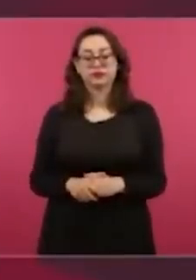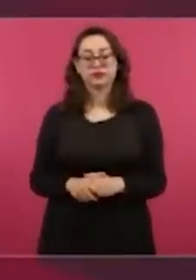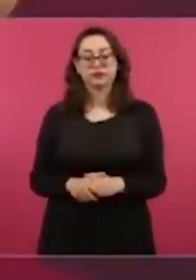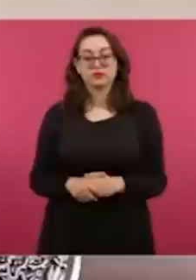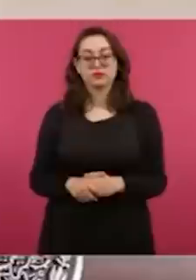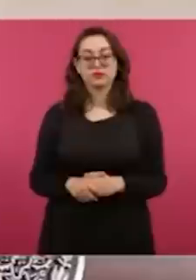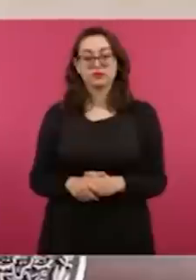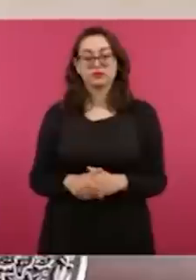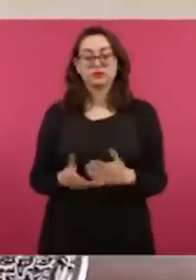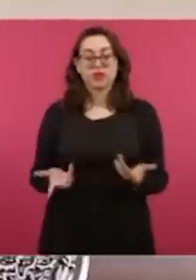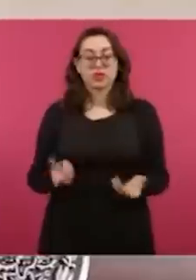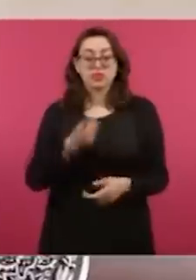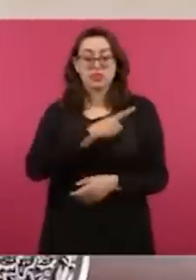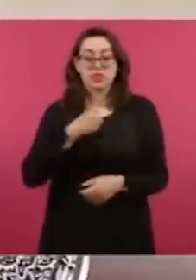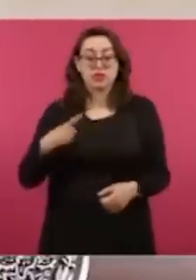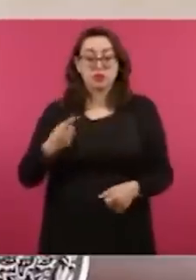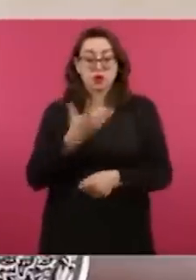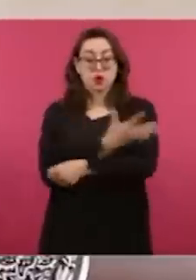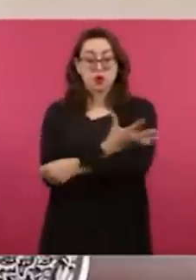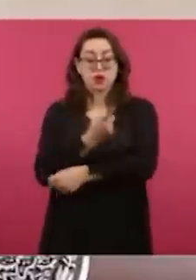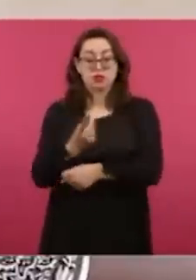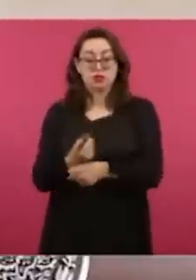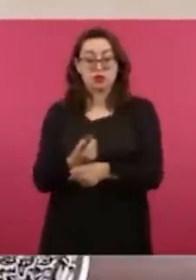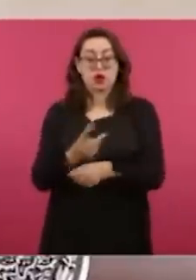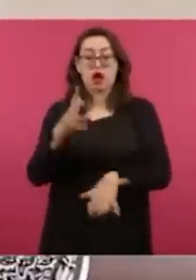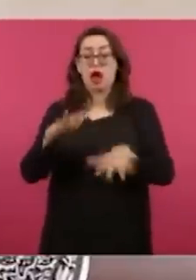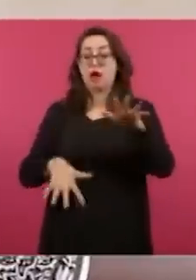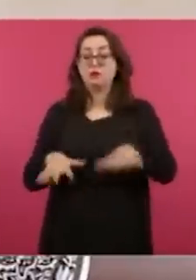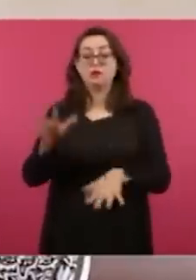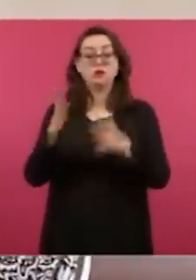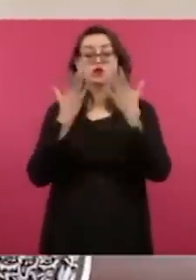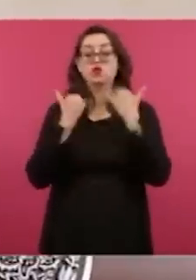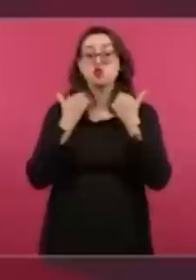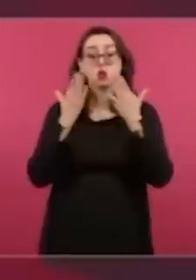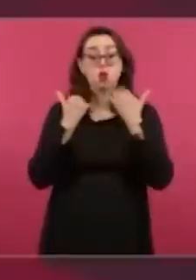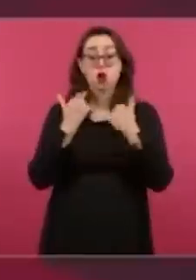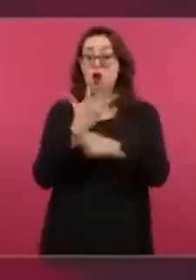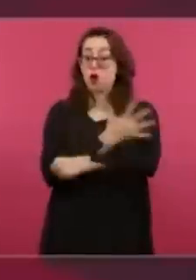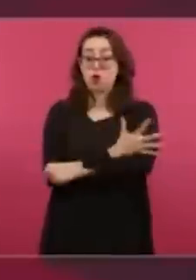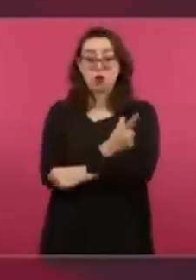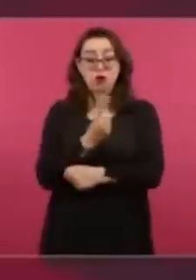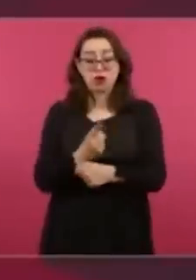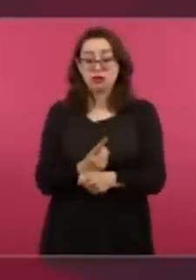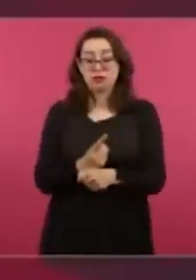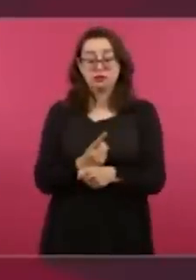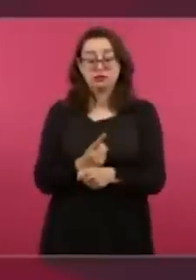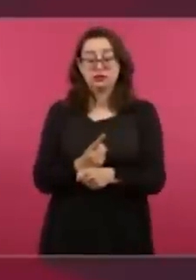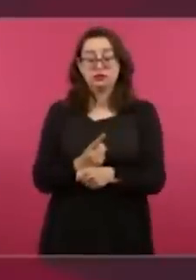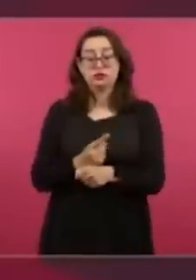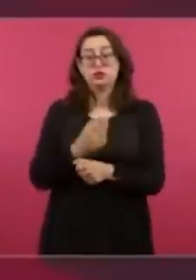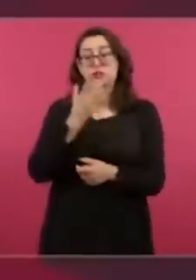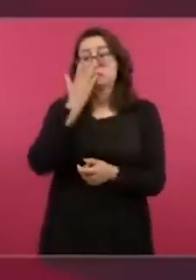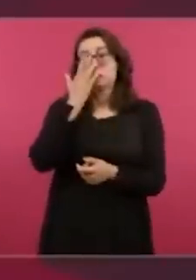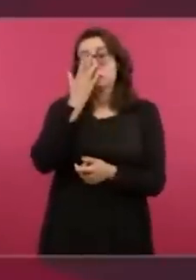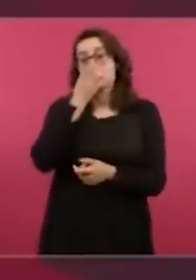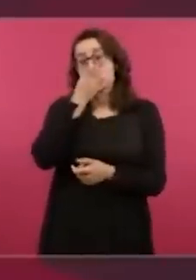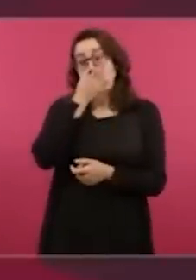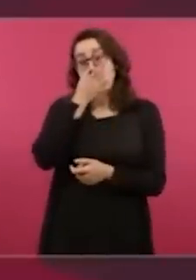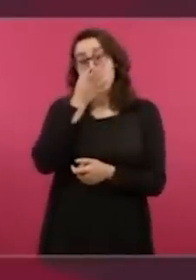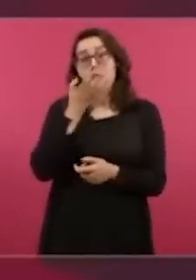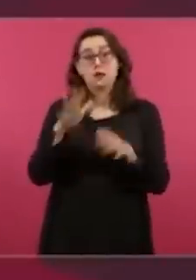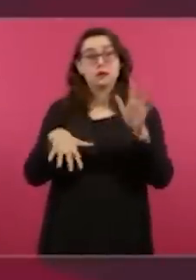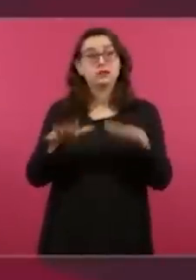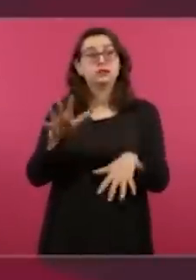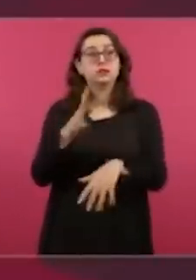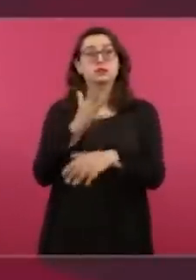yo diría deshonesto, que esto no es de buenos y malos, no es maniqueo. Pero es eso,